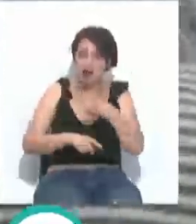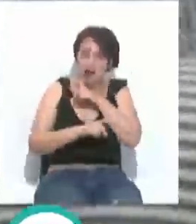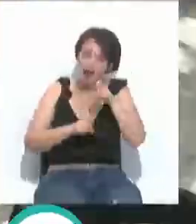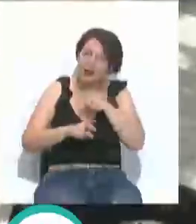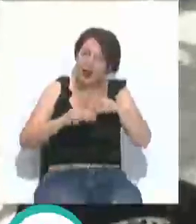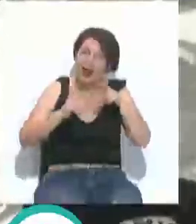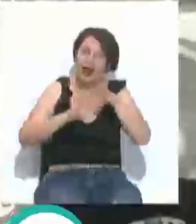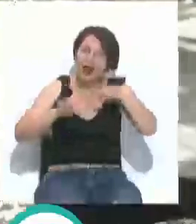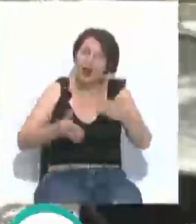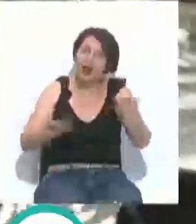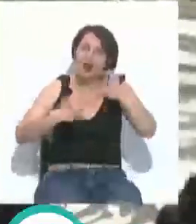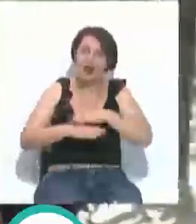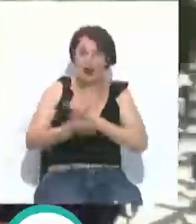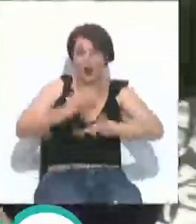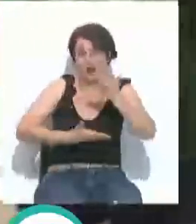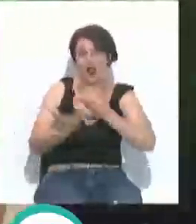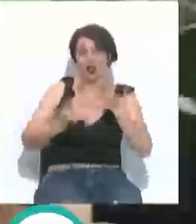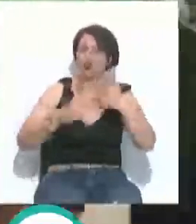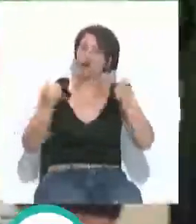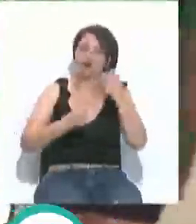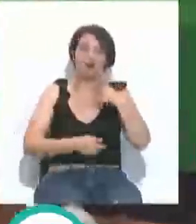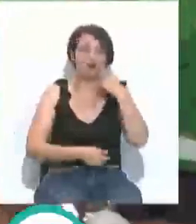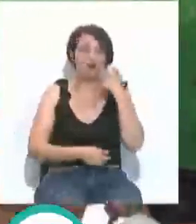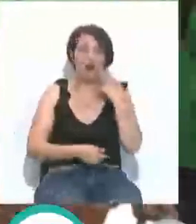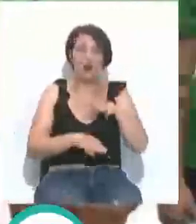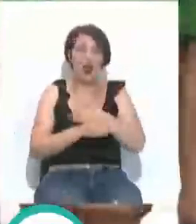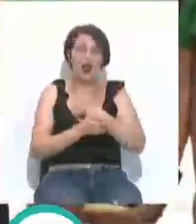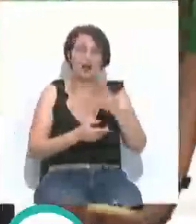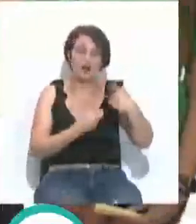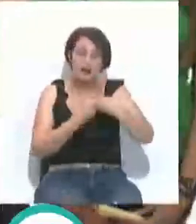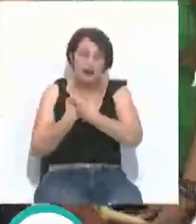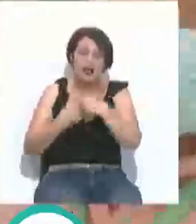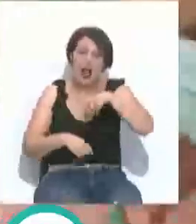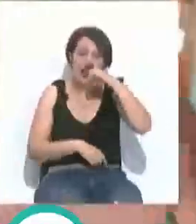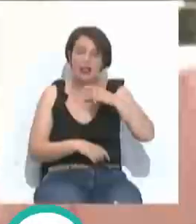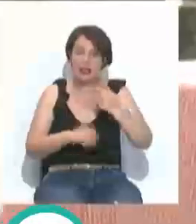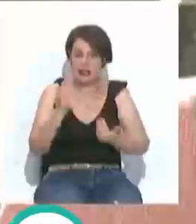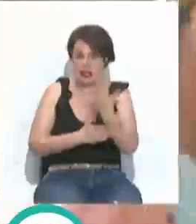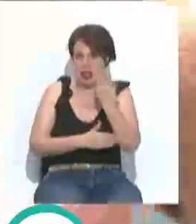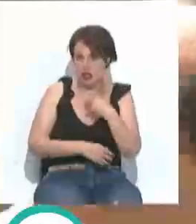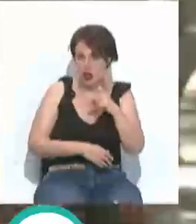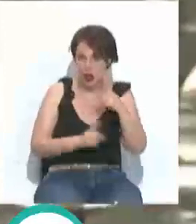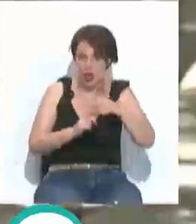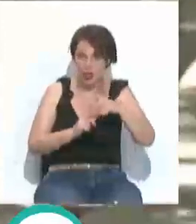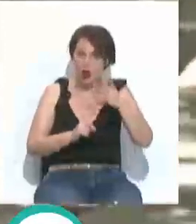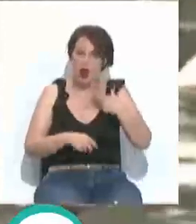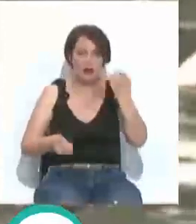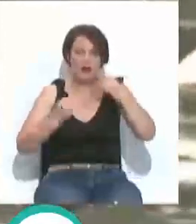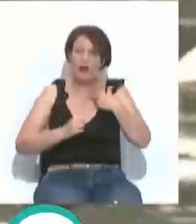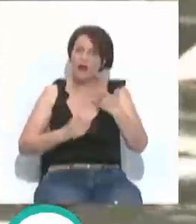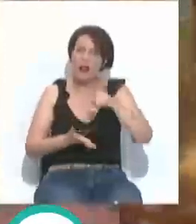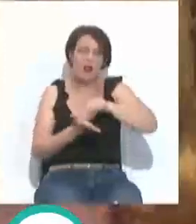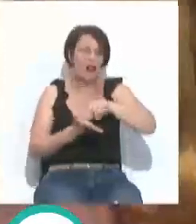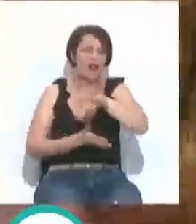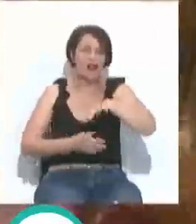Sociedad Gaditana a colaborar. La campaña tradicional de cuestación este 12 de mayo la ha protagonizado en Cádiz, un acto central en la